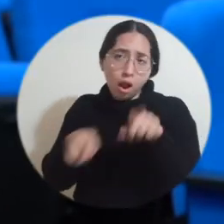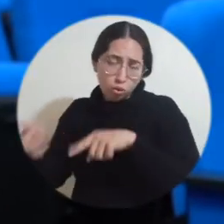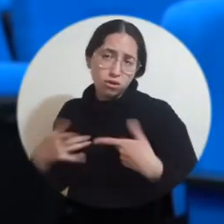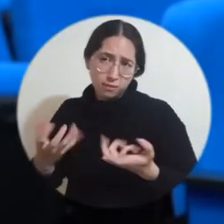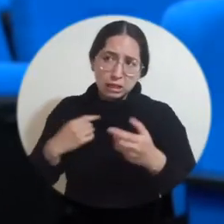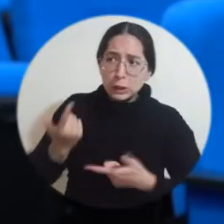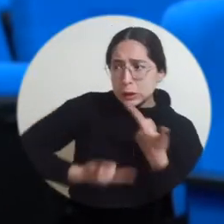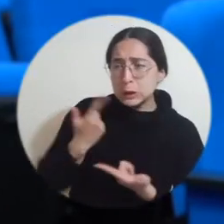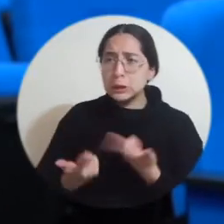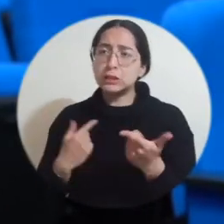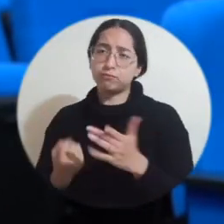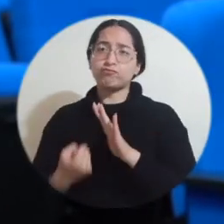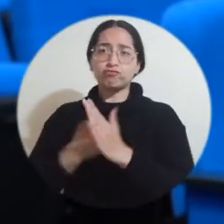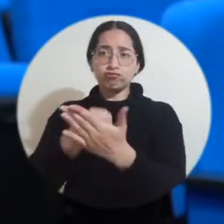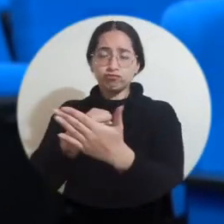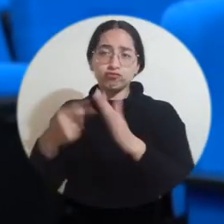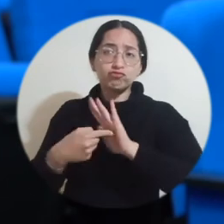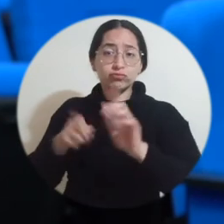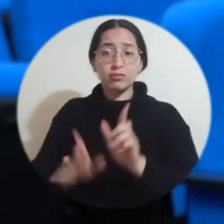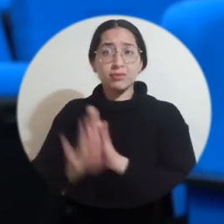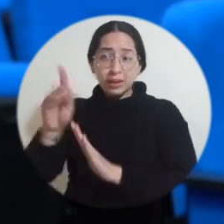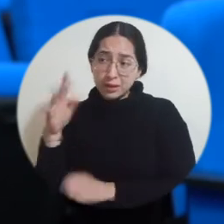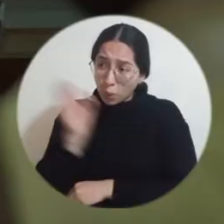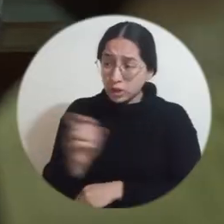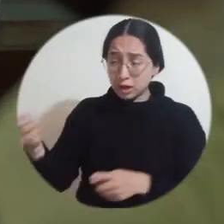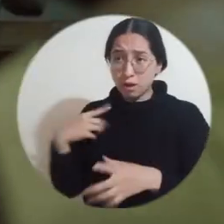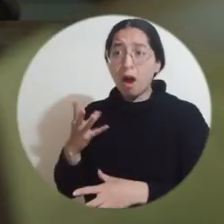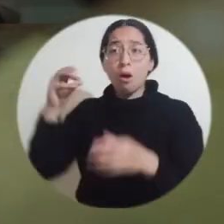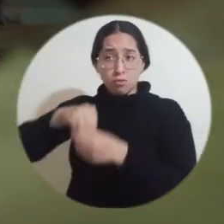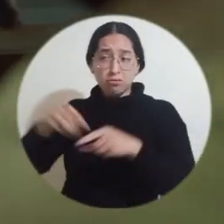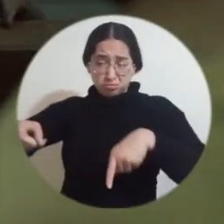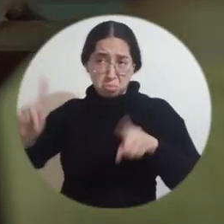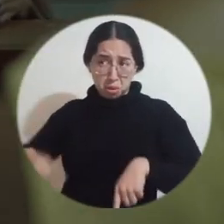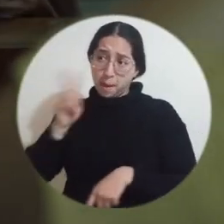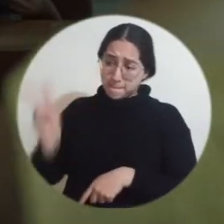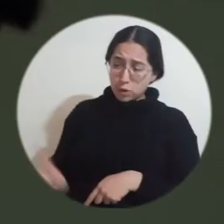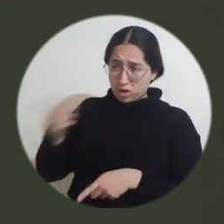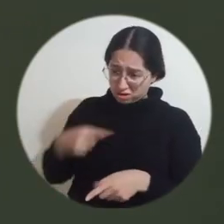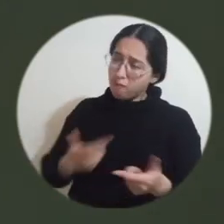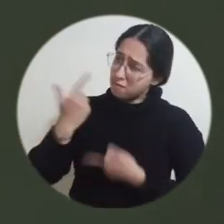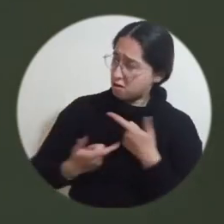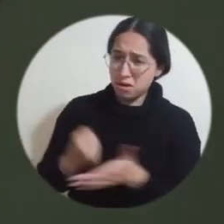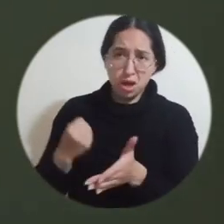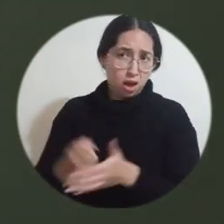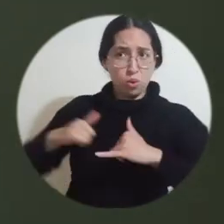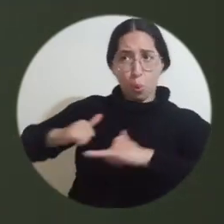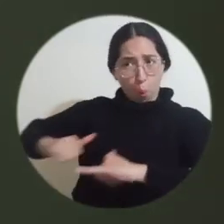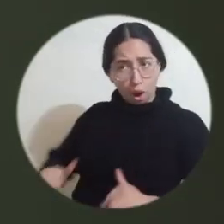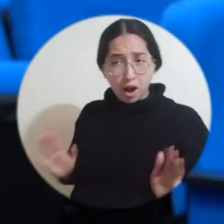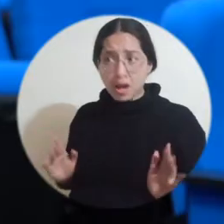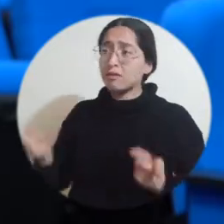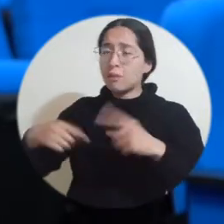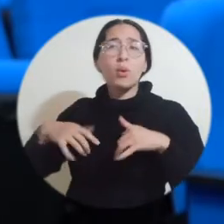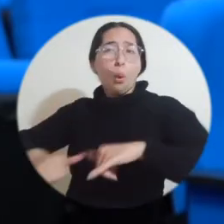y esa fraternidad con nuestros inmigrantes que hacen parte de nosotros, no desde entender que ellos son parte de nosotros, ¿verdad? Son en estos